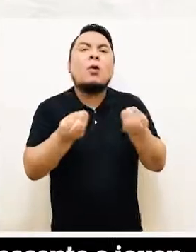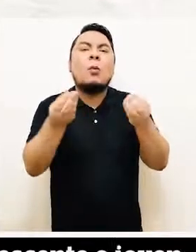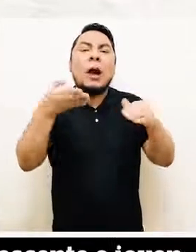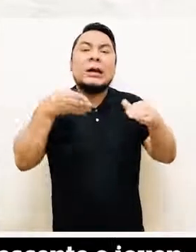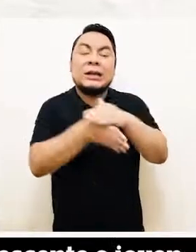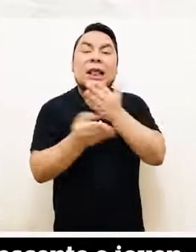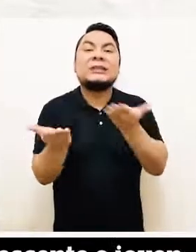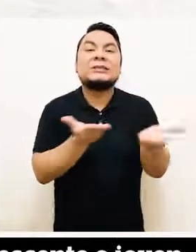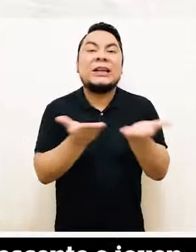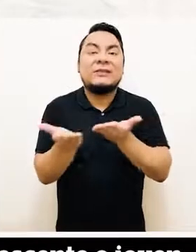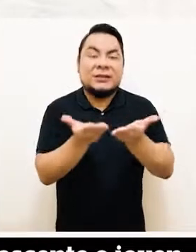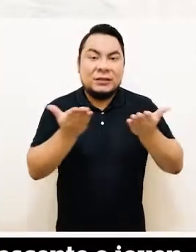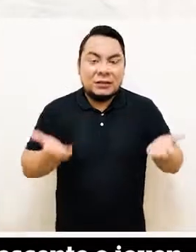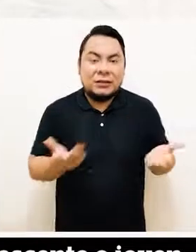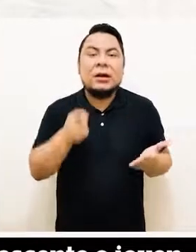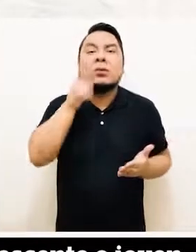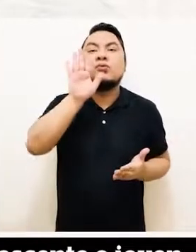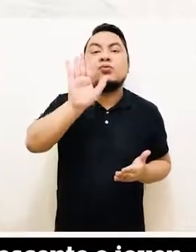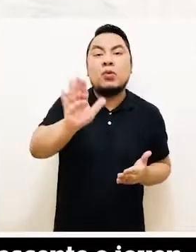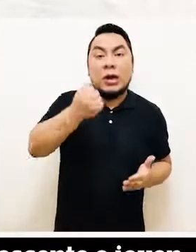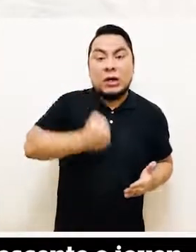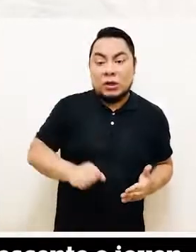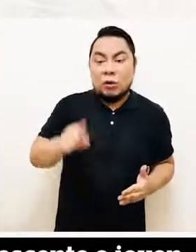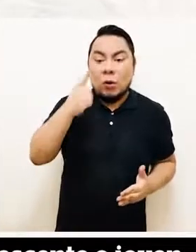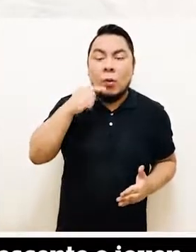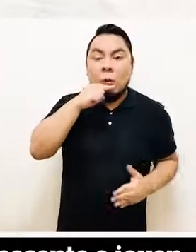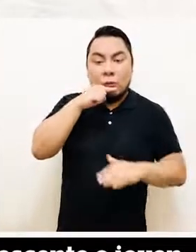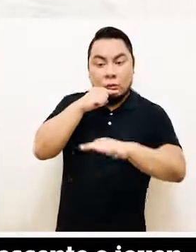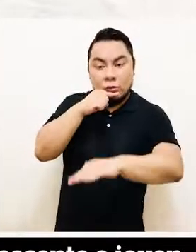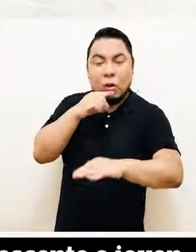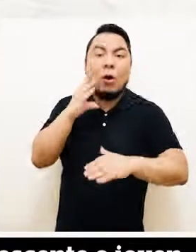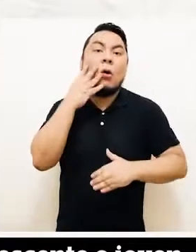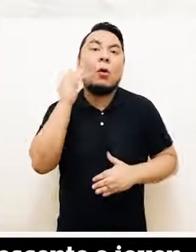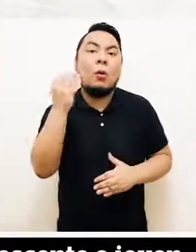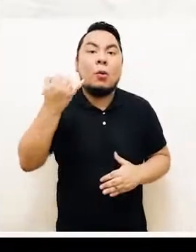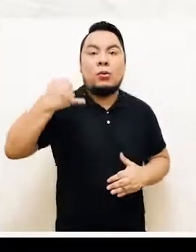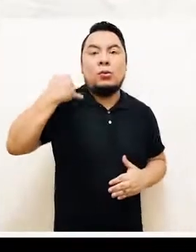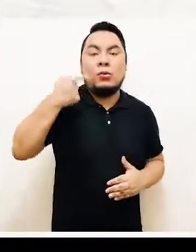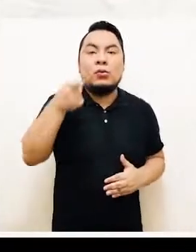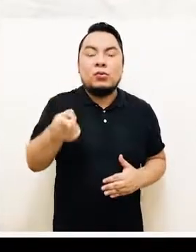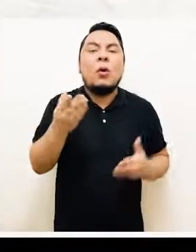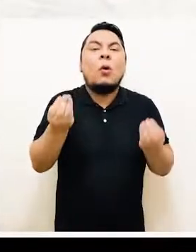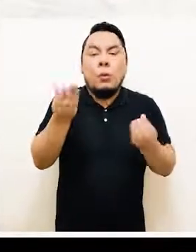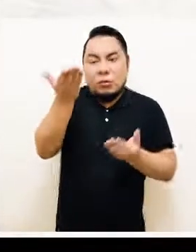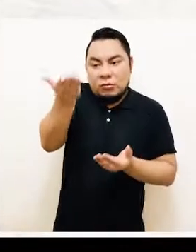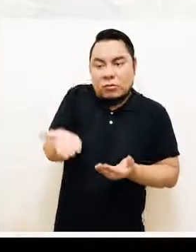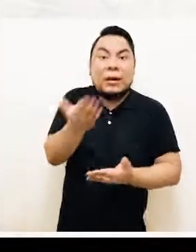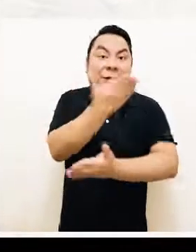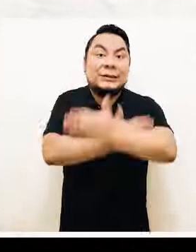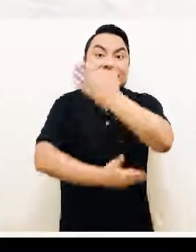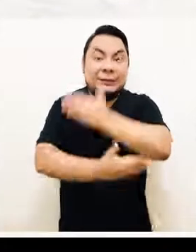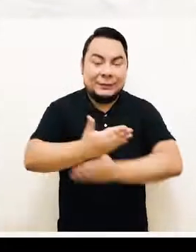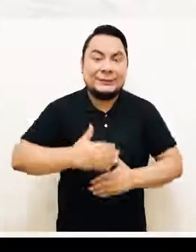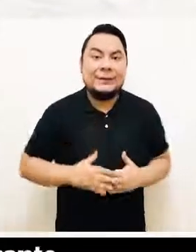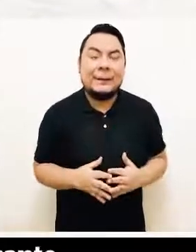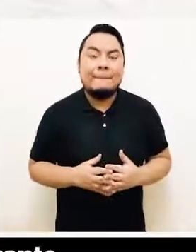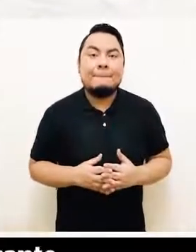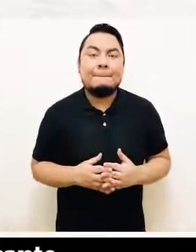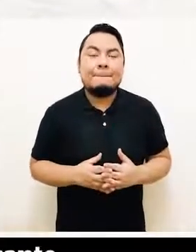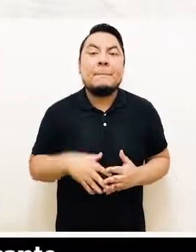el acceso a servicios educativos por parte de la niña, el niño, adolescente o joven con condición de discapacidad.